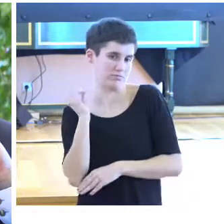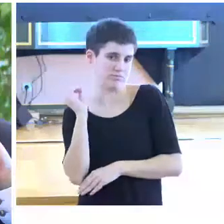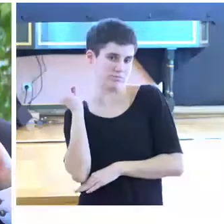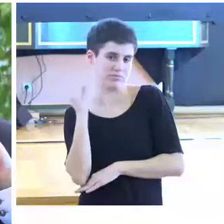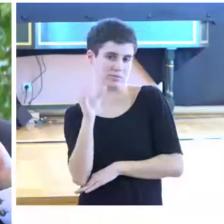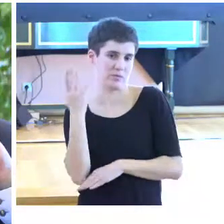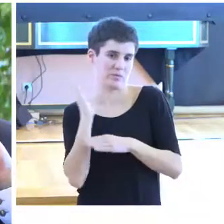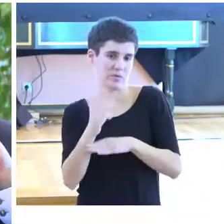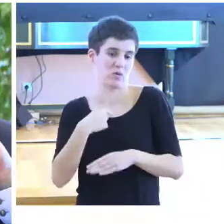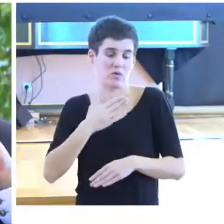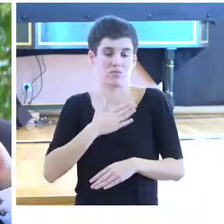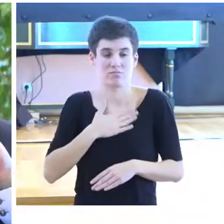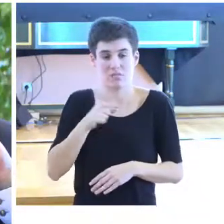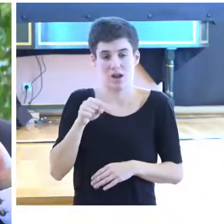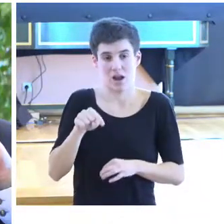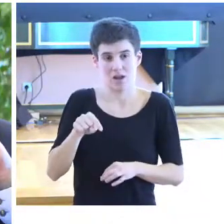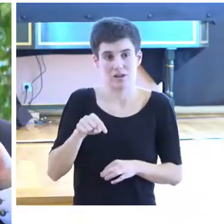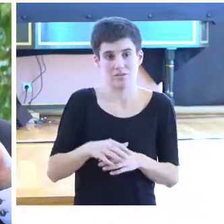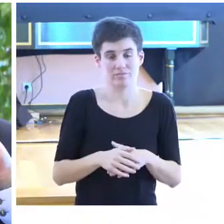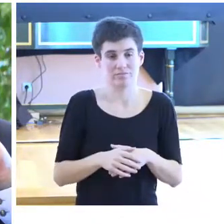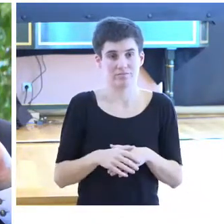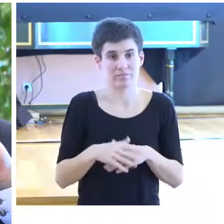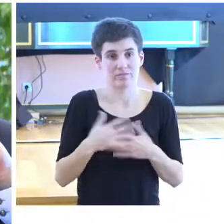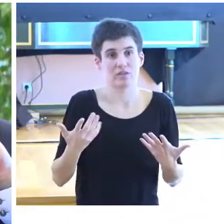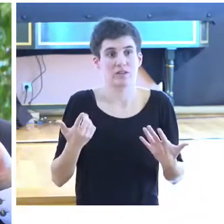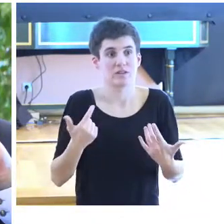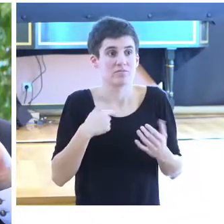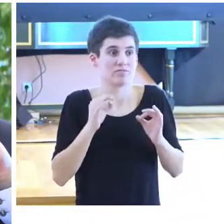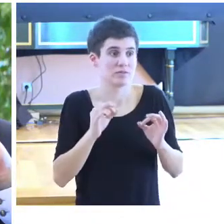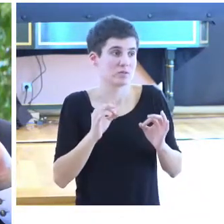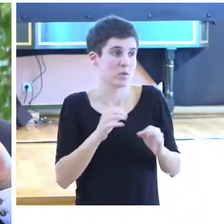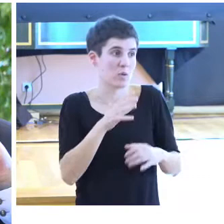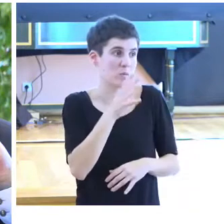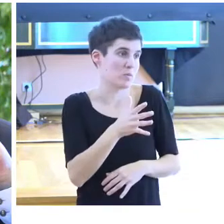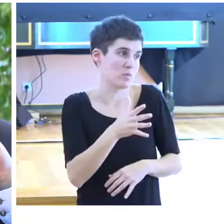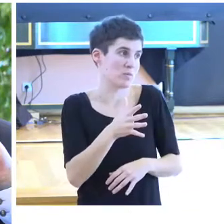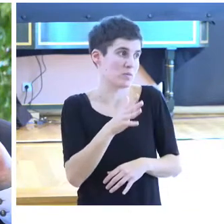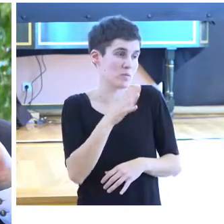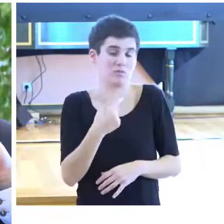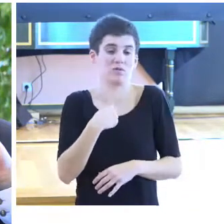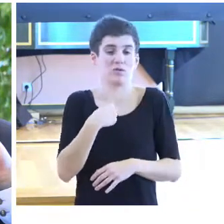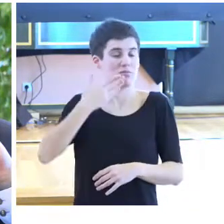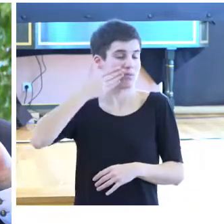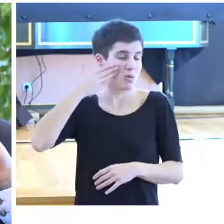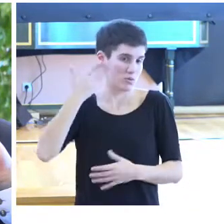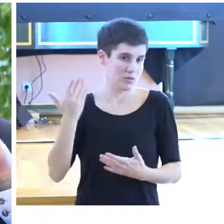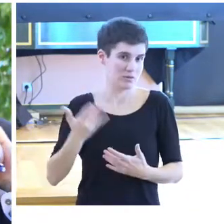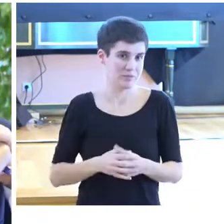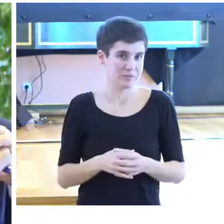porque es mi comarca. Yo soy una ciudad en el Valle Empurdá, entonces, eso es un motivo más de orgullo.